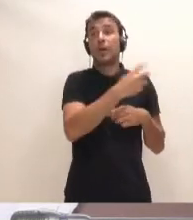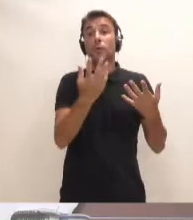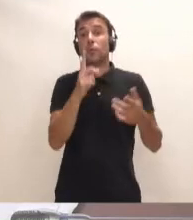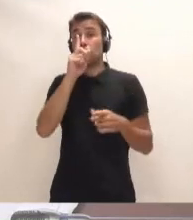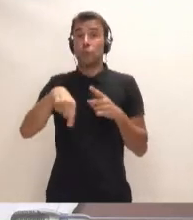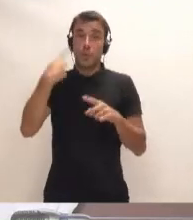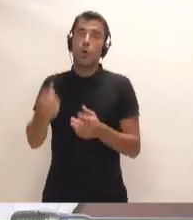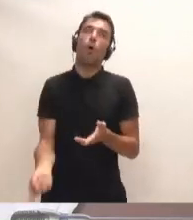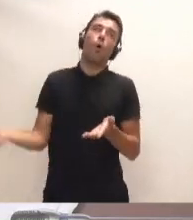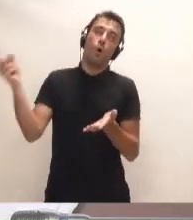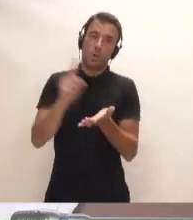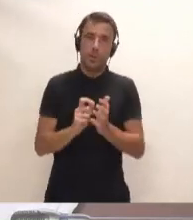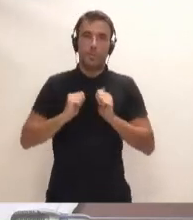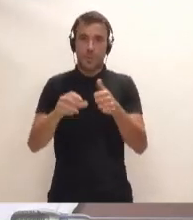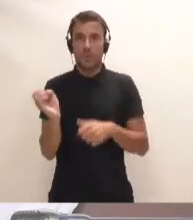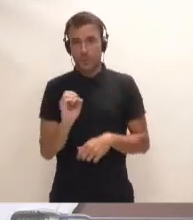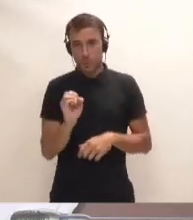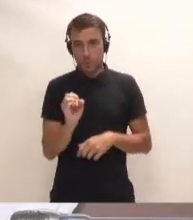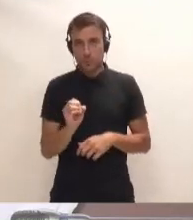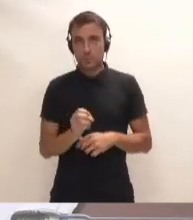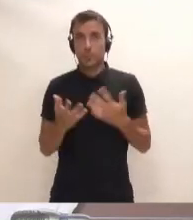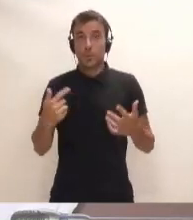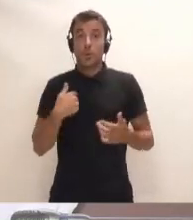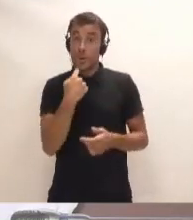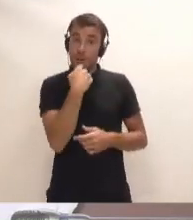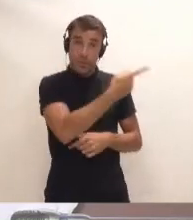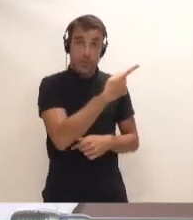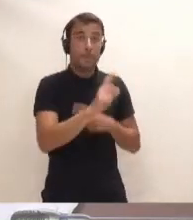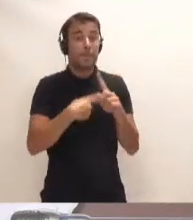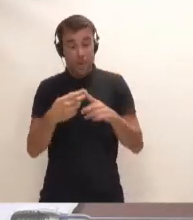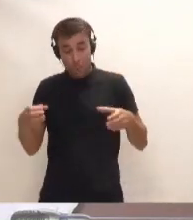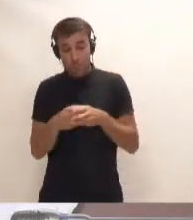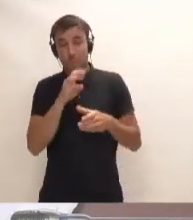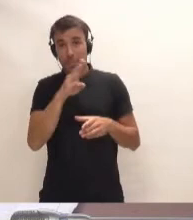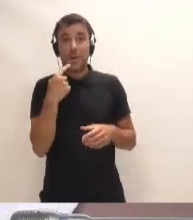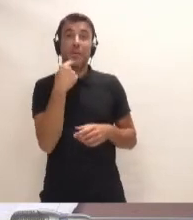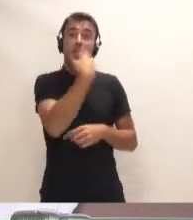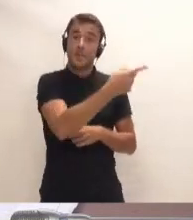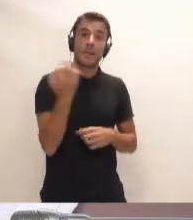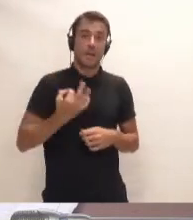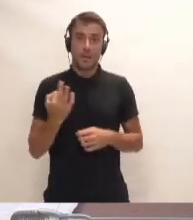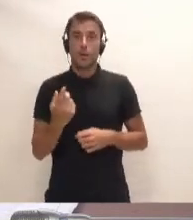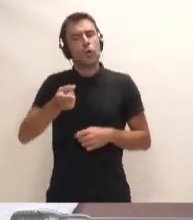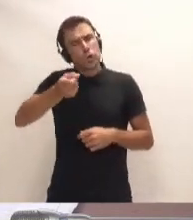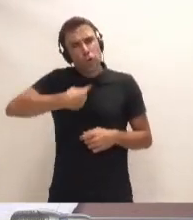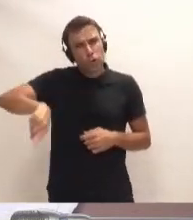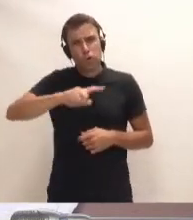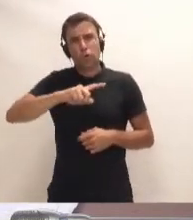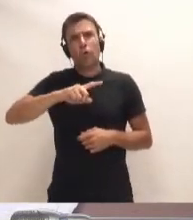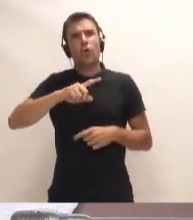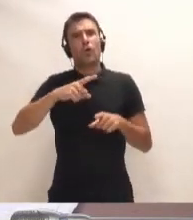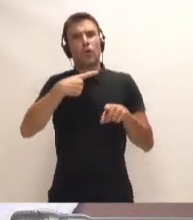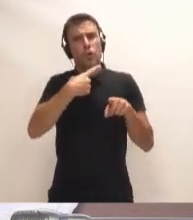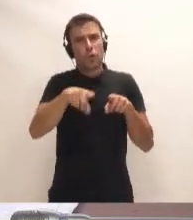el próximo año. Y lo que le estoy diciendo y le está diciendo el Grupo Popular es que nosotros apoyamos todo lo que